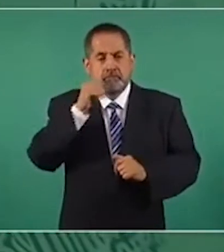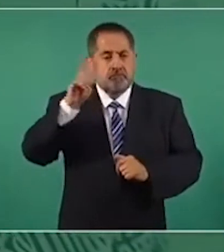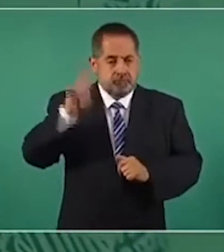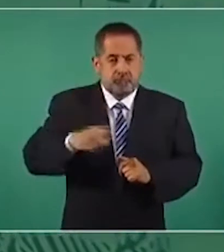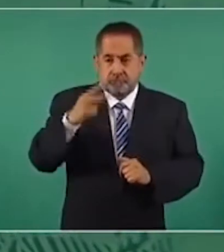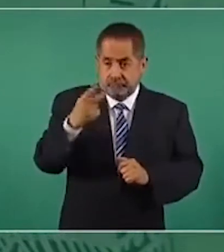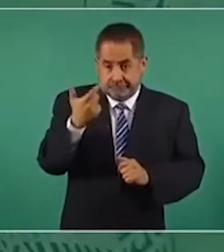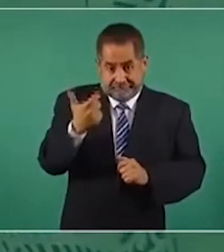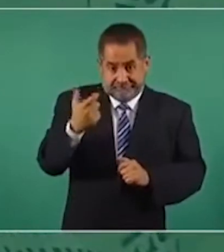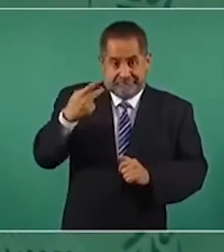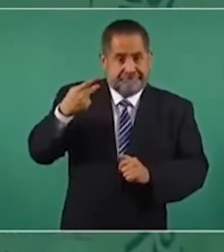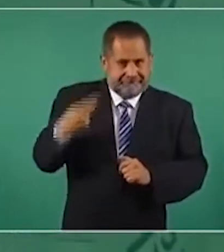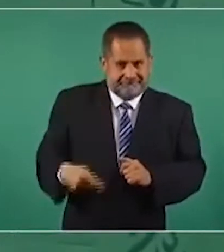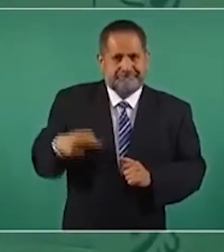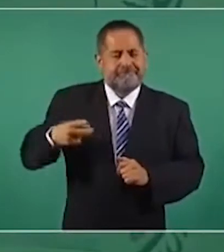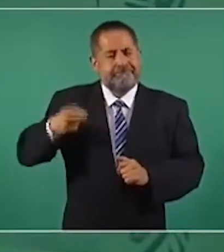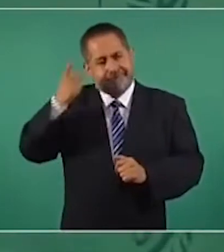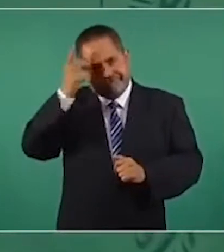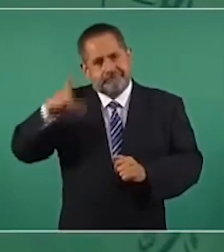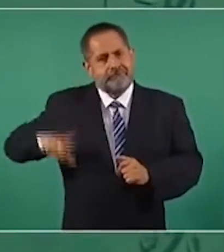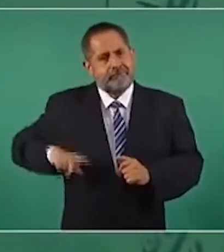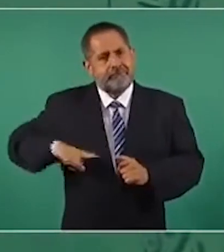de México.